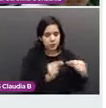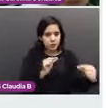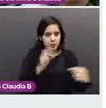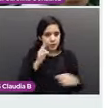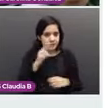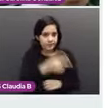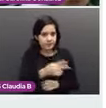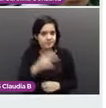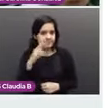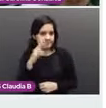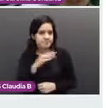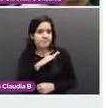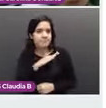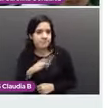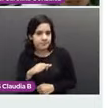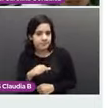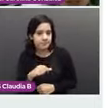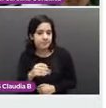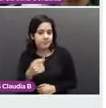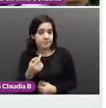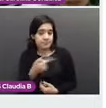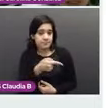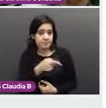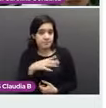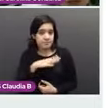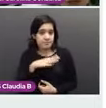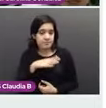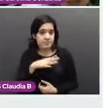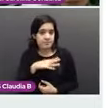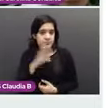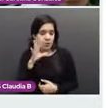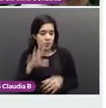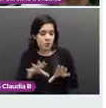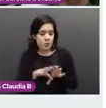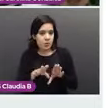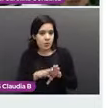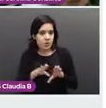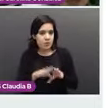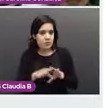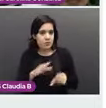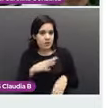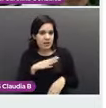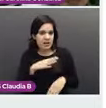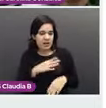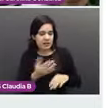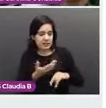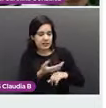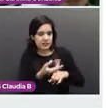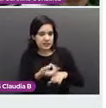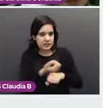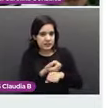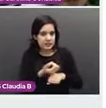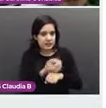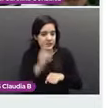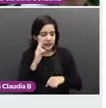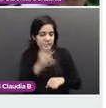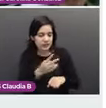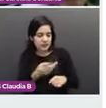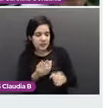sanguíneos. Cómo se encuentra esta tumoración exofítica, friable, de superficie papilomatosa.